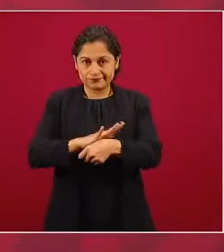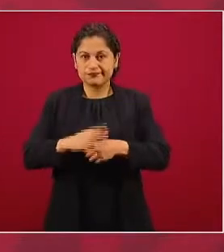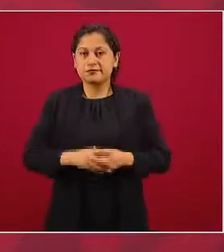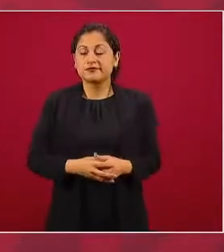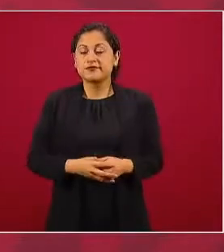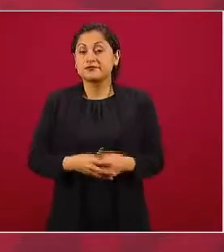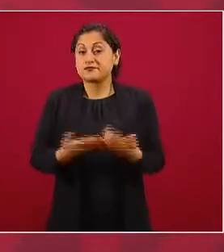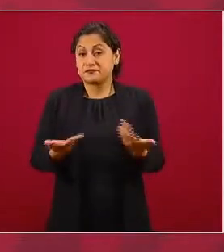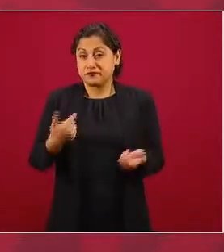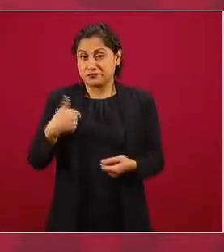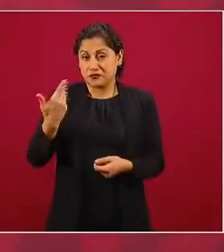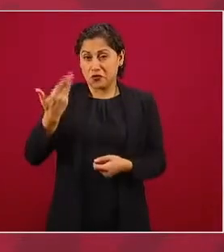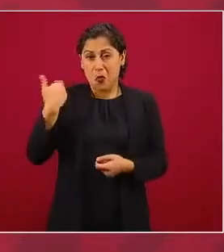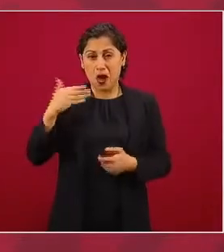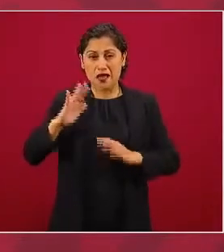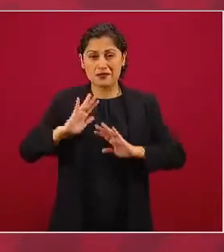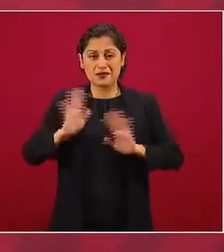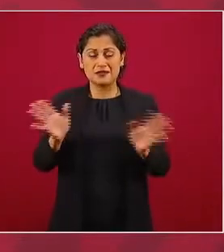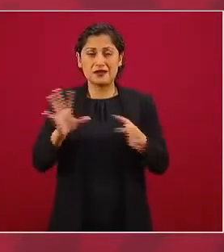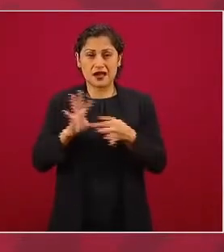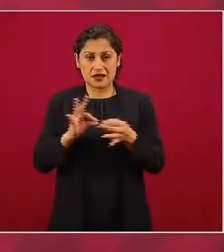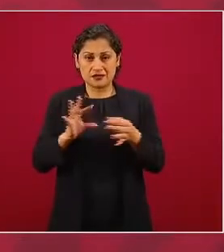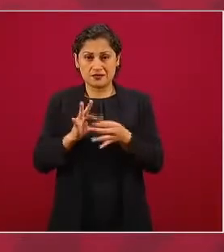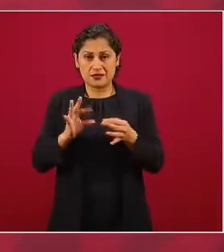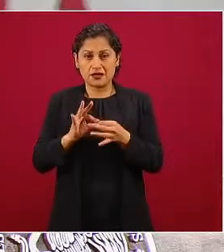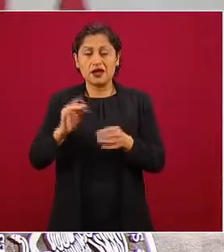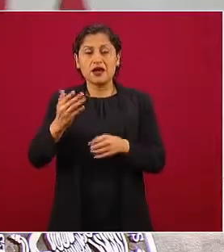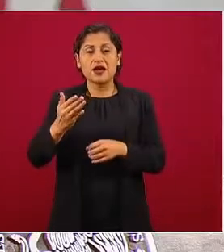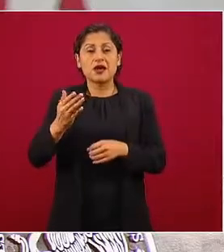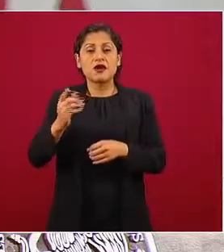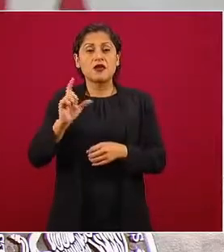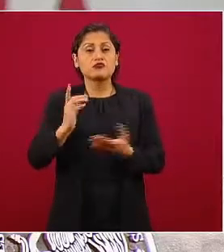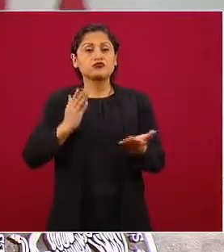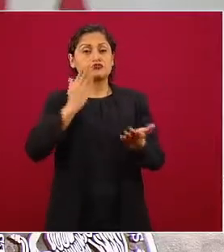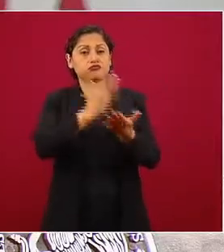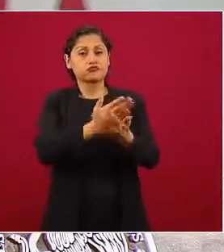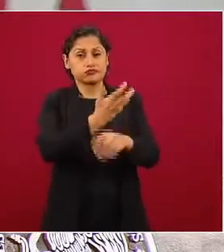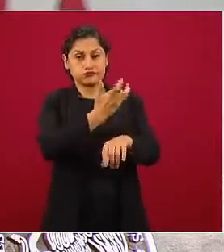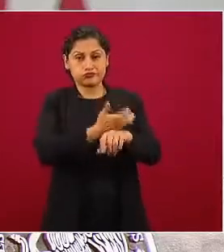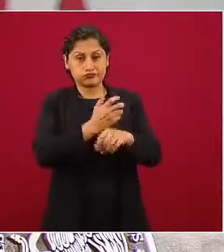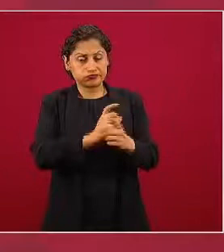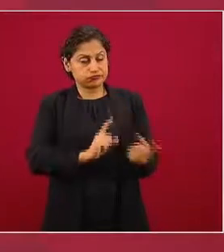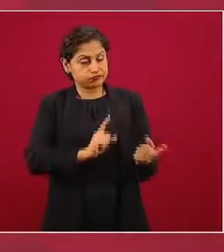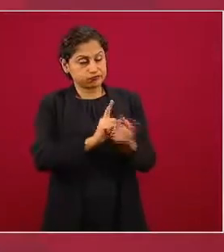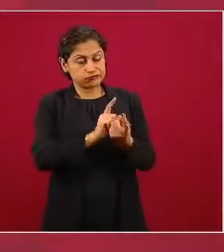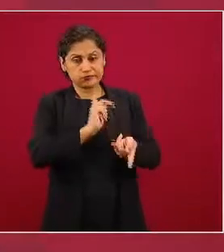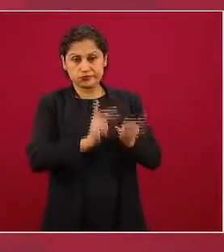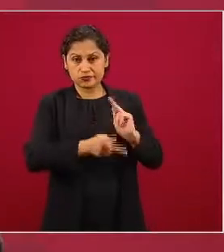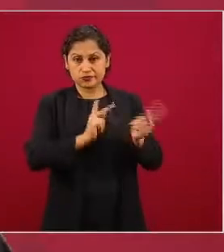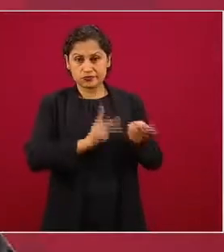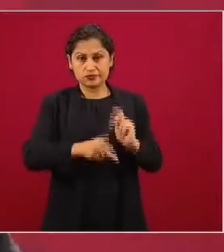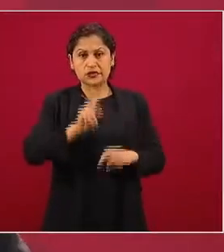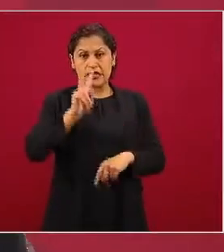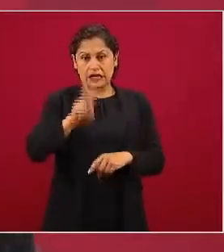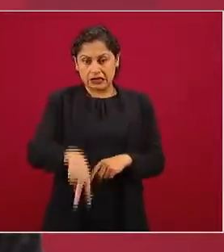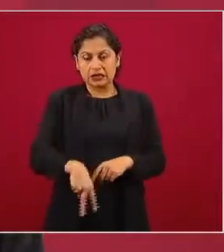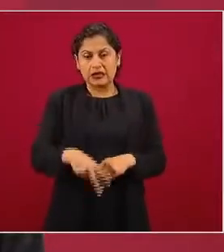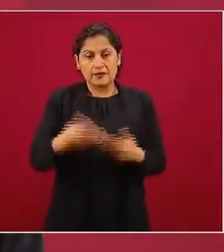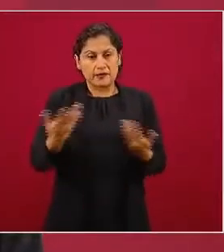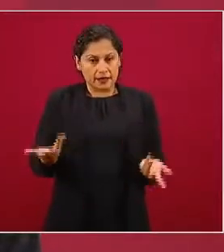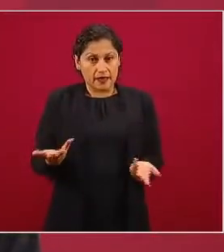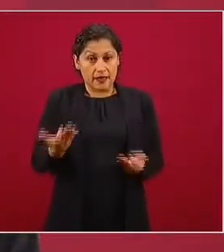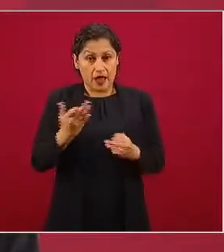en la plática al presidente Trump, es una vergüenza que tenemos otras pandemias,